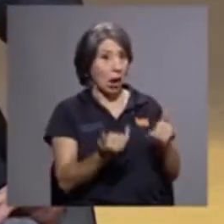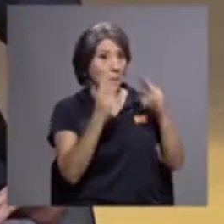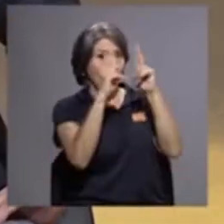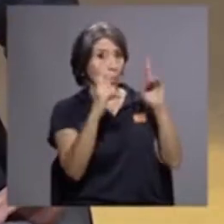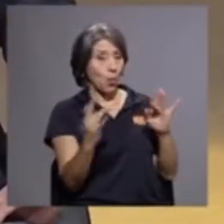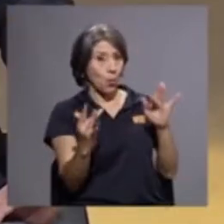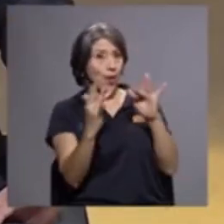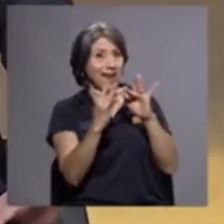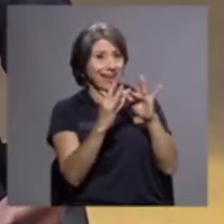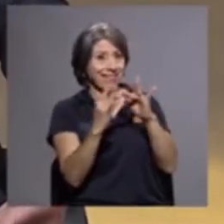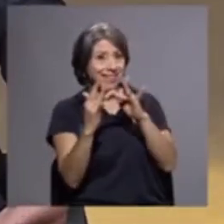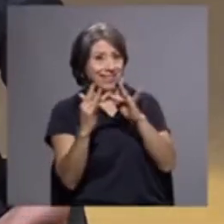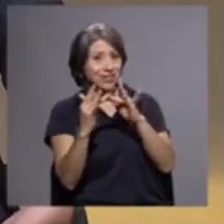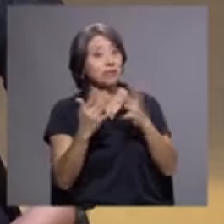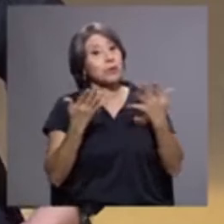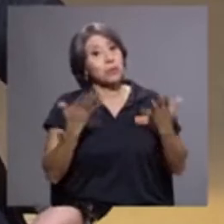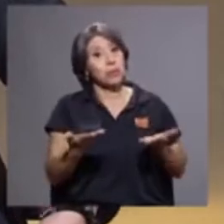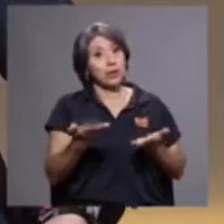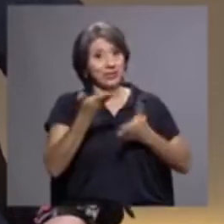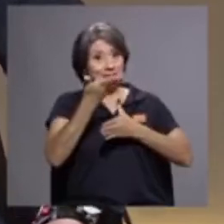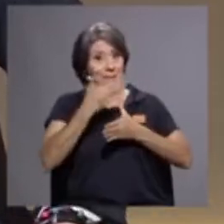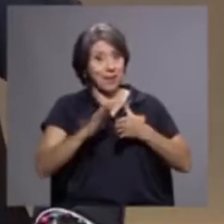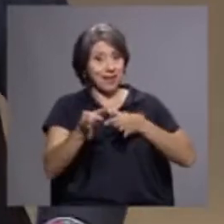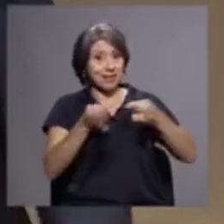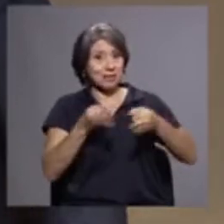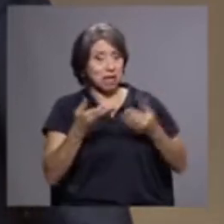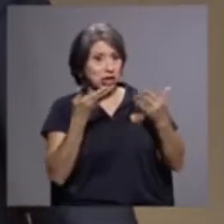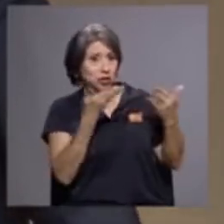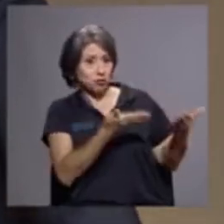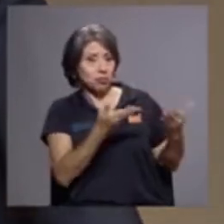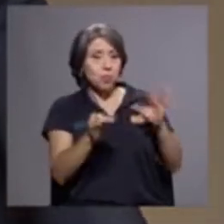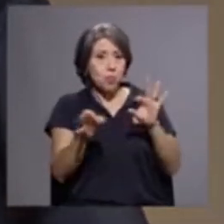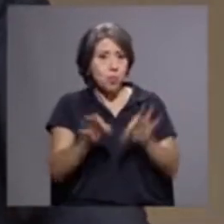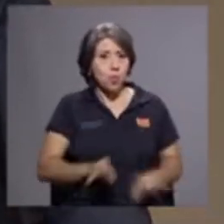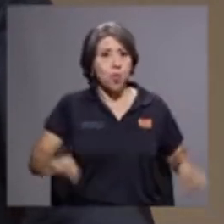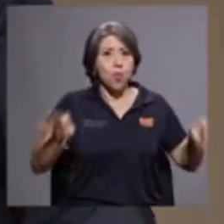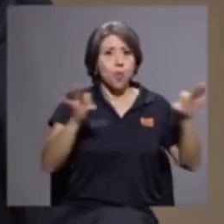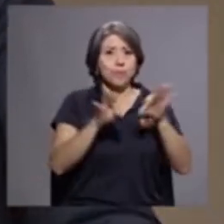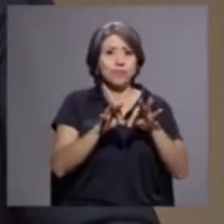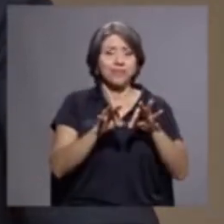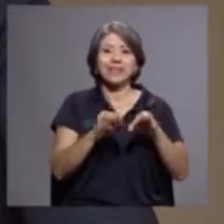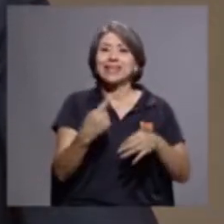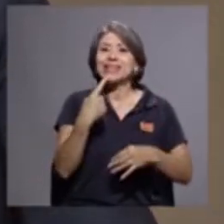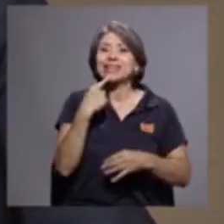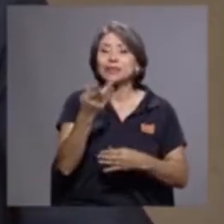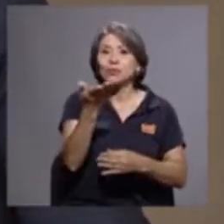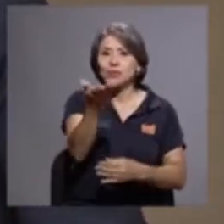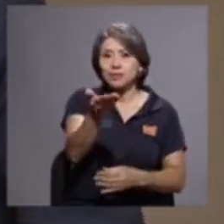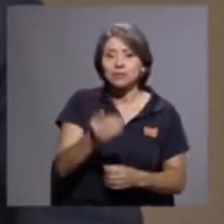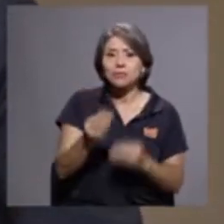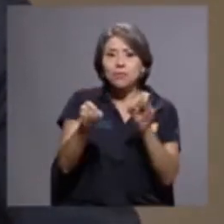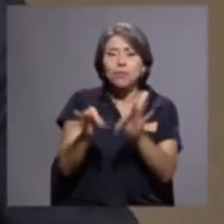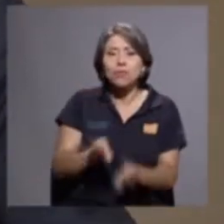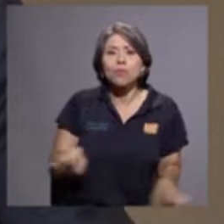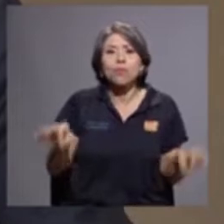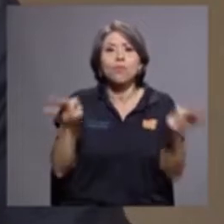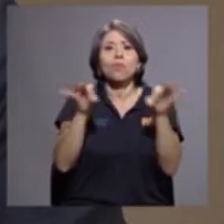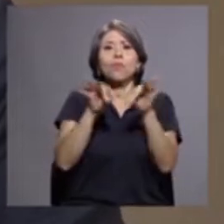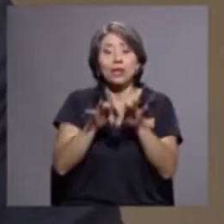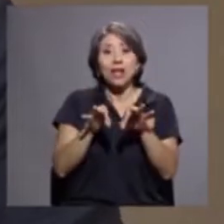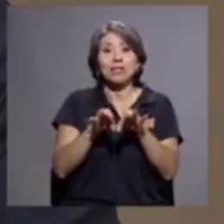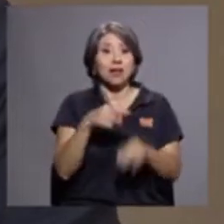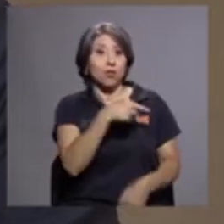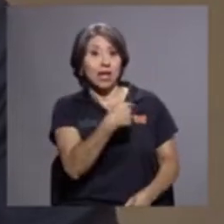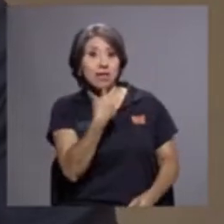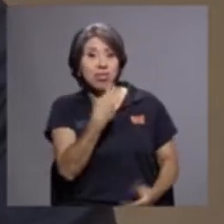bueno, esa es parte de la explicación que da, doña Isabel, que creo que es muy valiosa. Y quisiera decirles a ustedes que es muy importante lo que nos